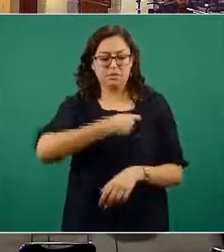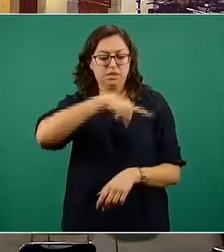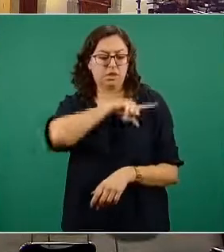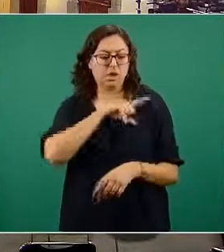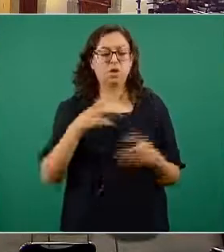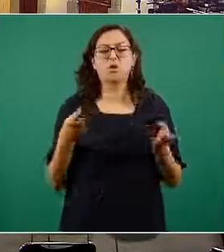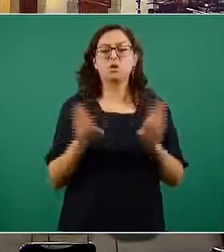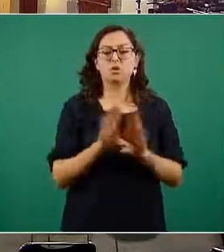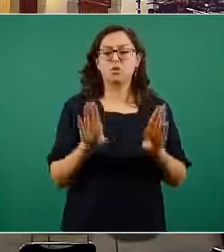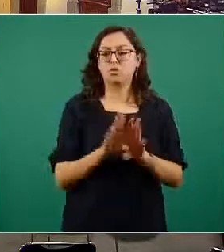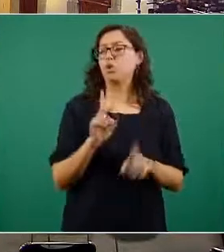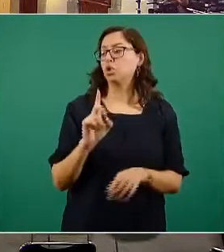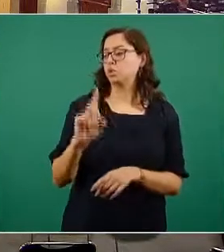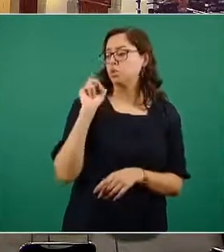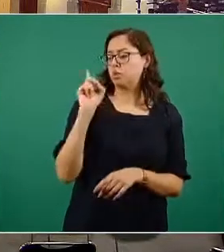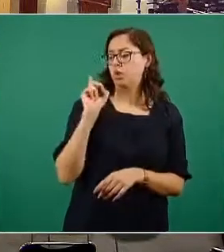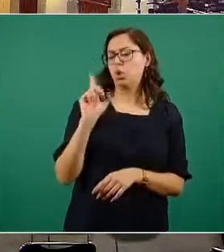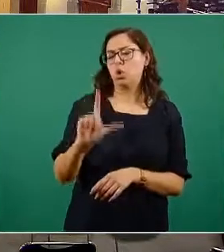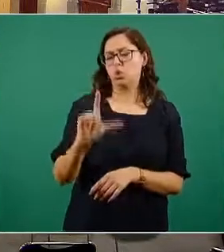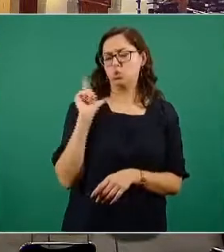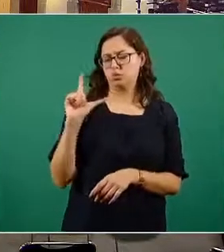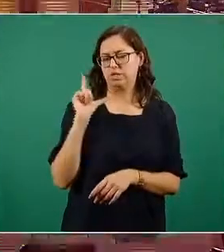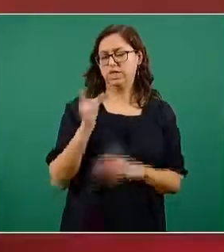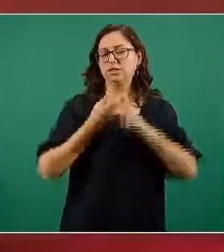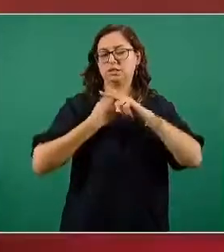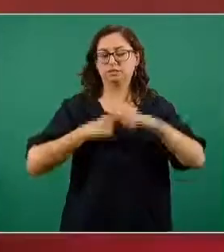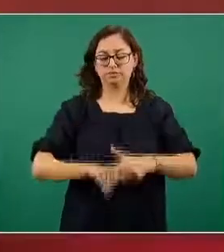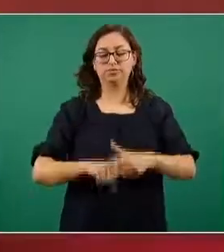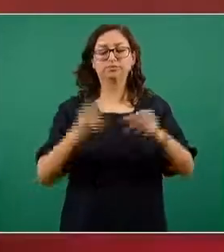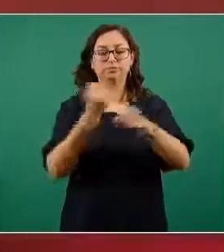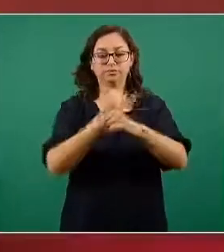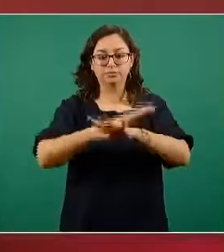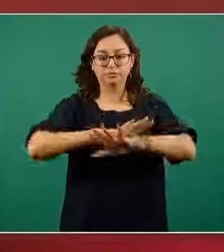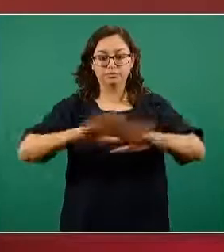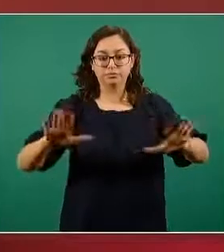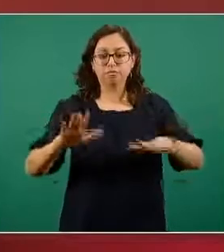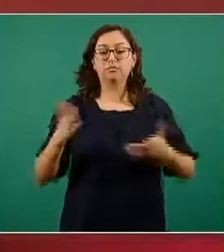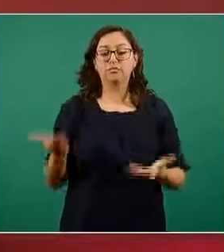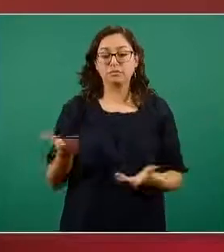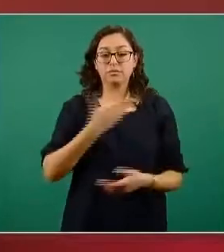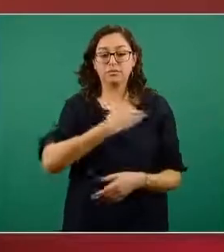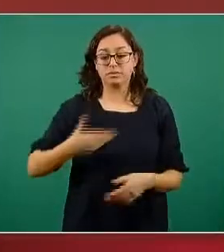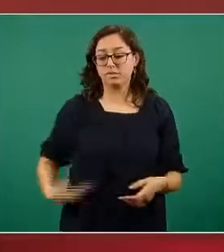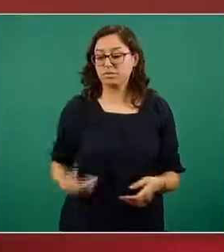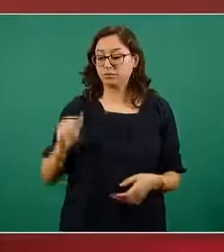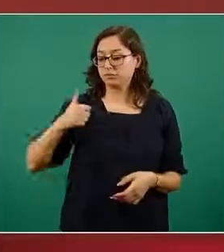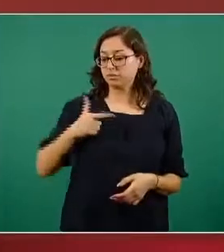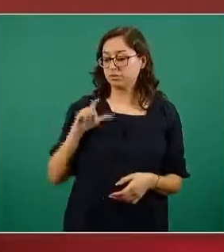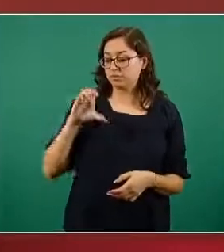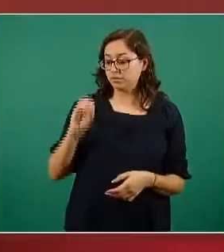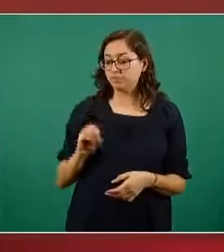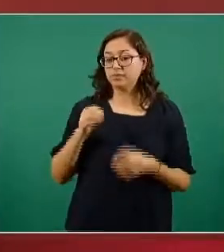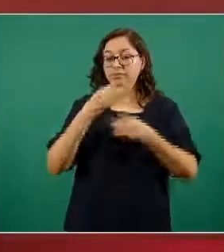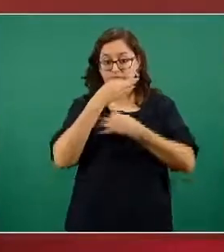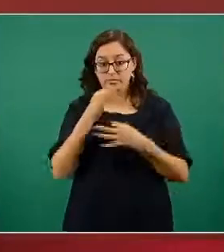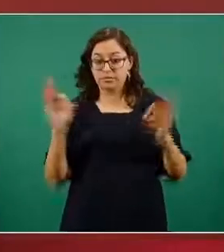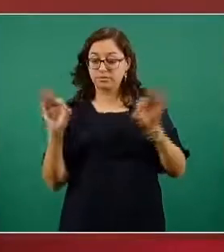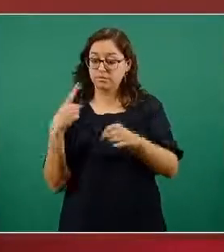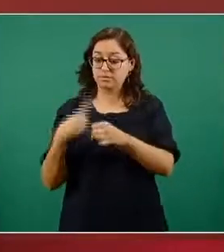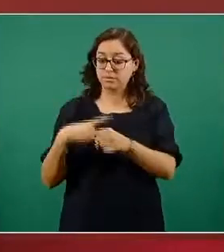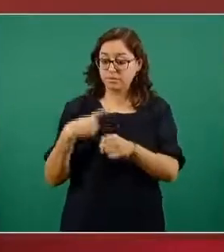pasado o exactamente desde el lunes un día después de que el mismo manifestara que había enfermado de COVID-19